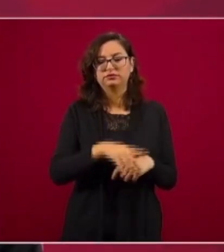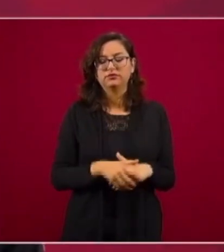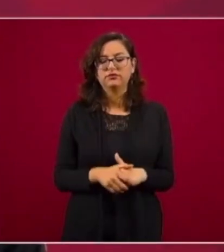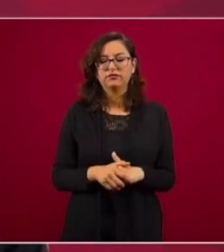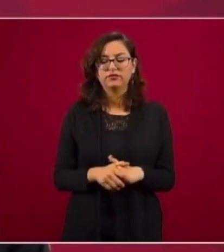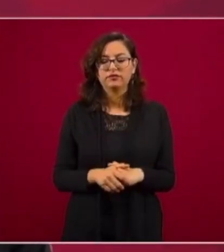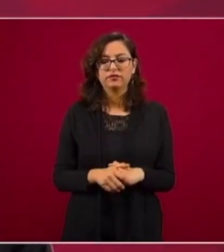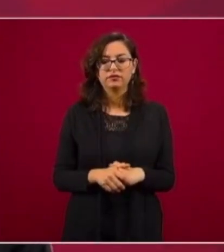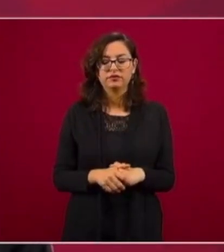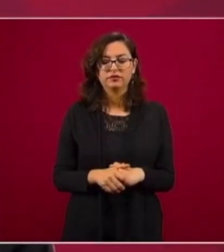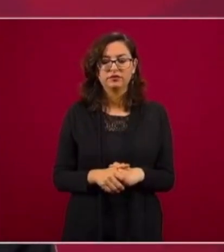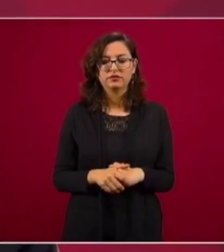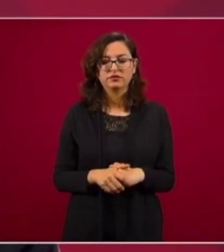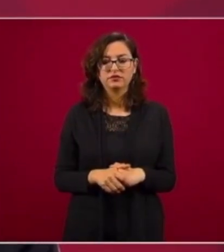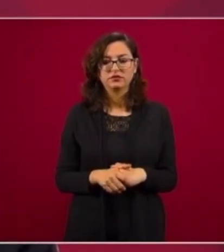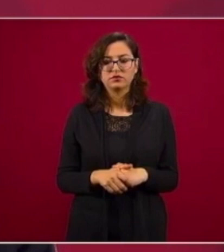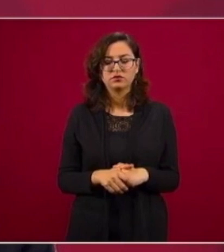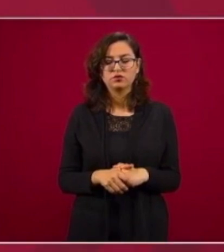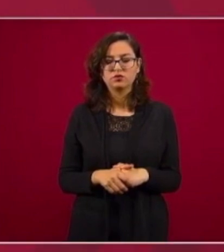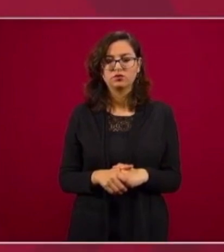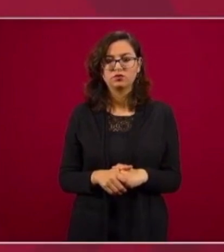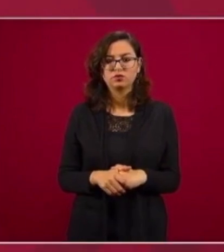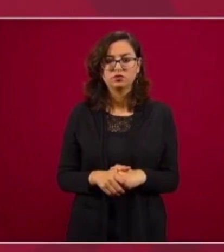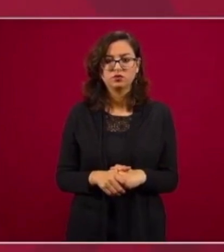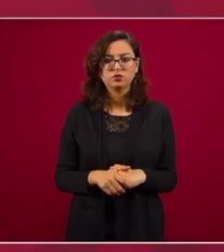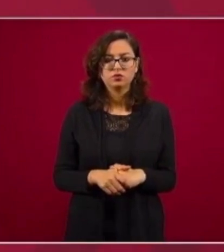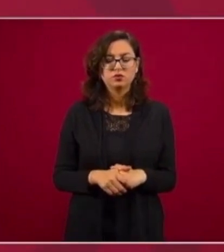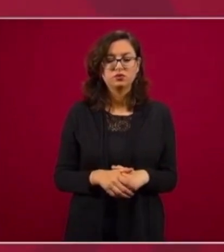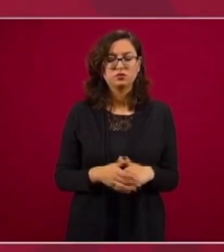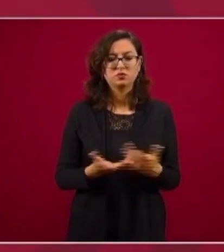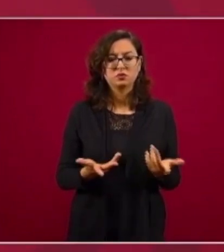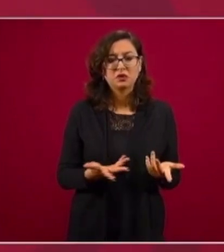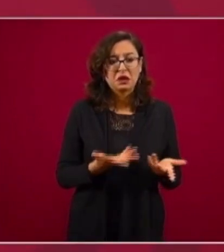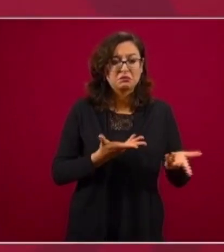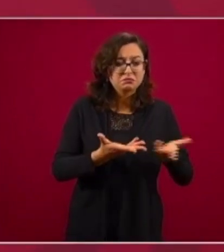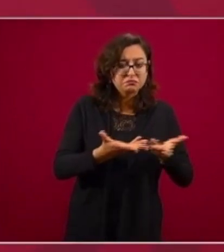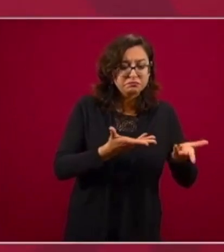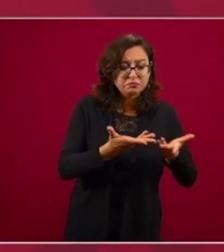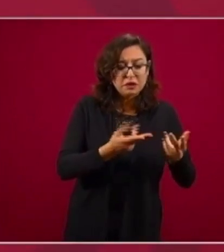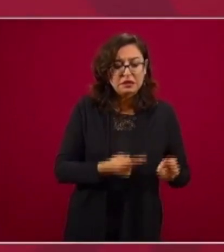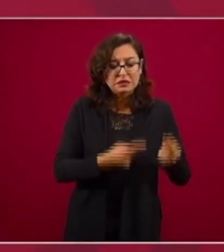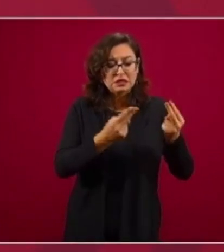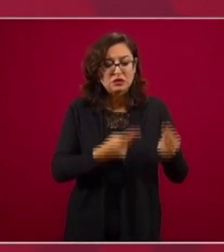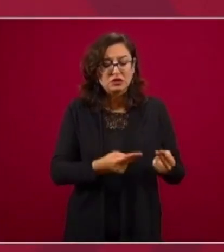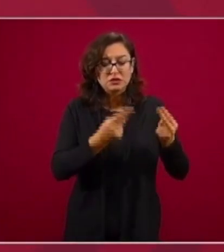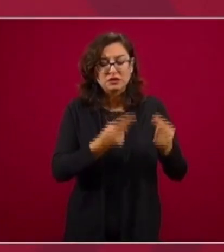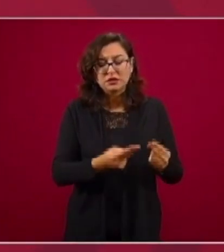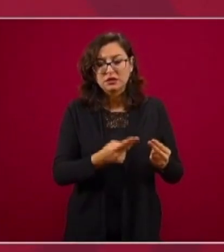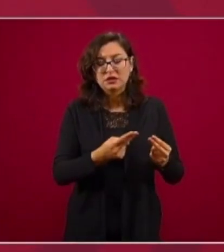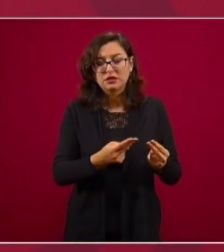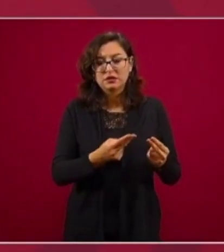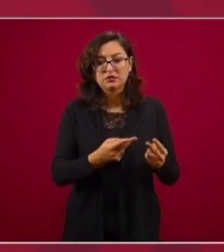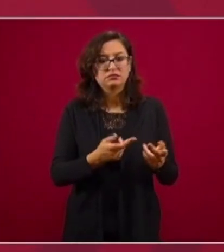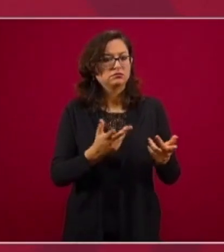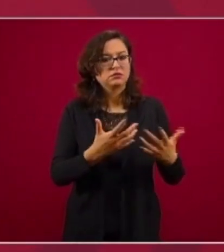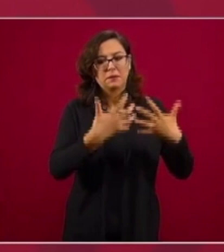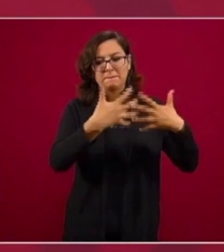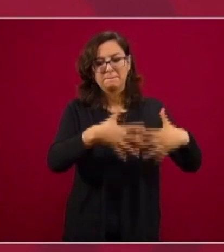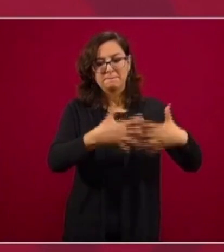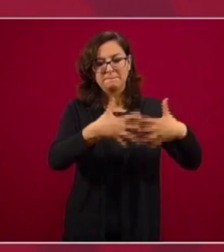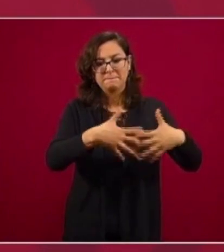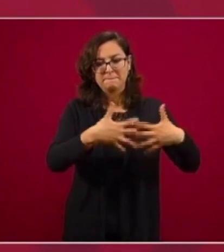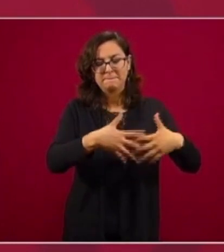negociación con otro empresario, le vende acciones o le vende la planta,